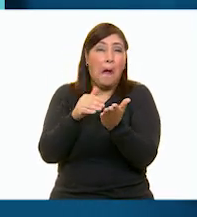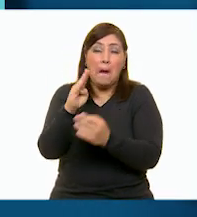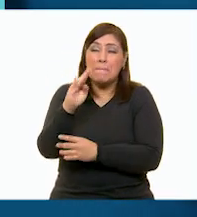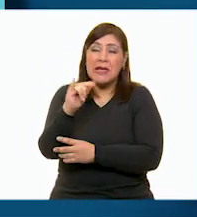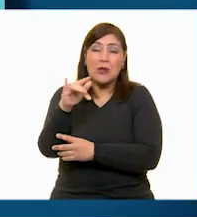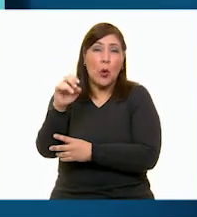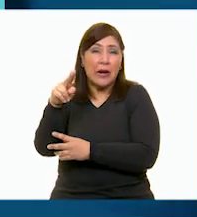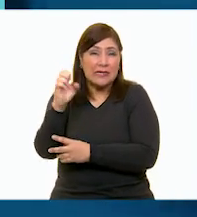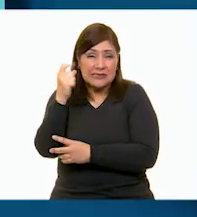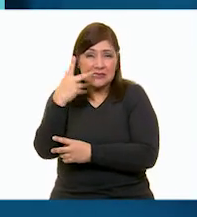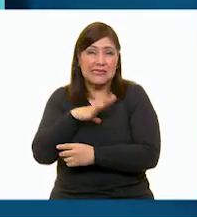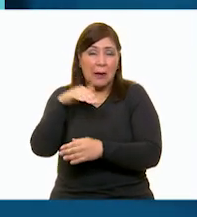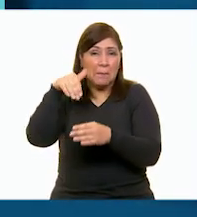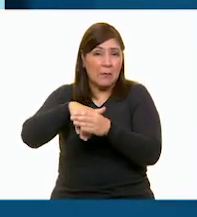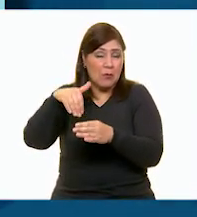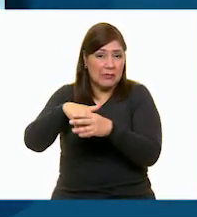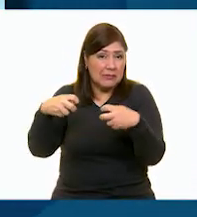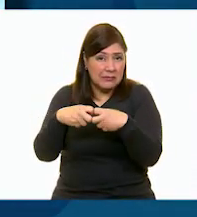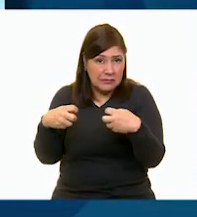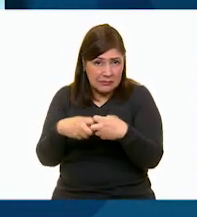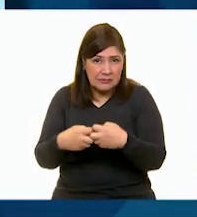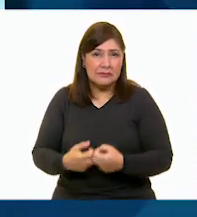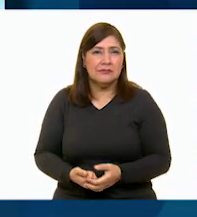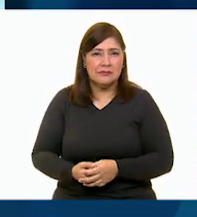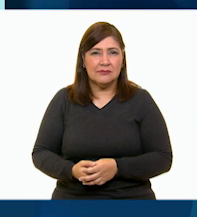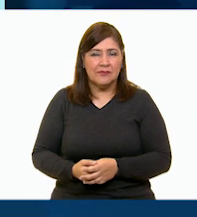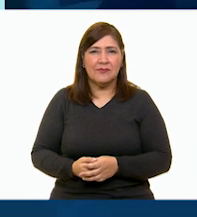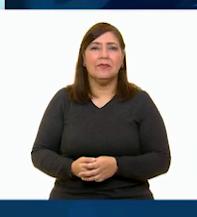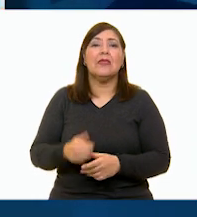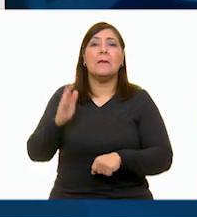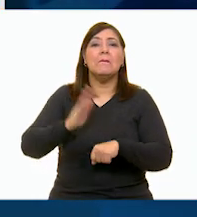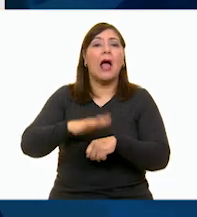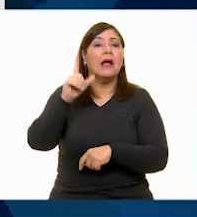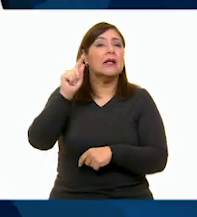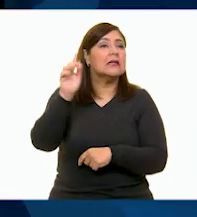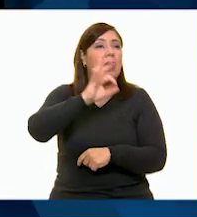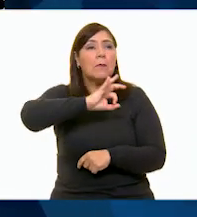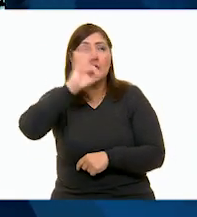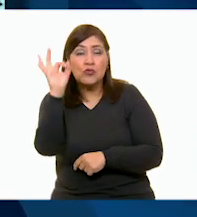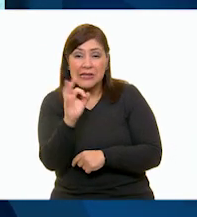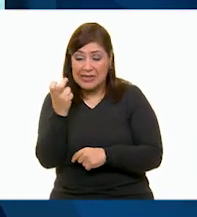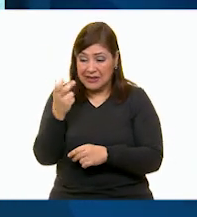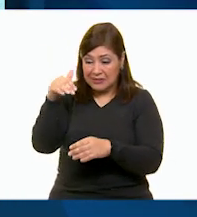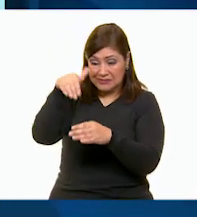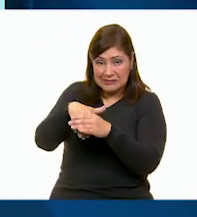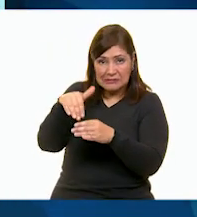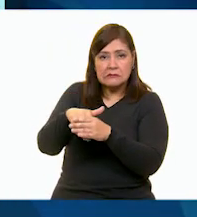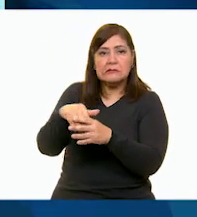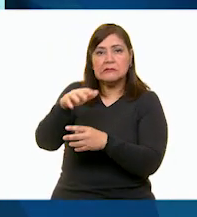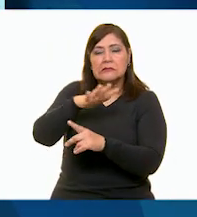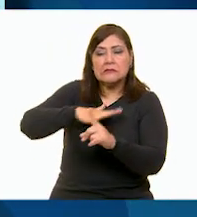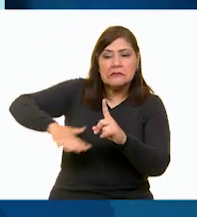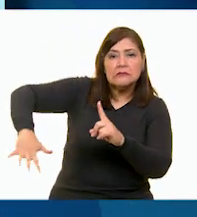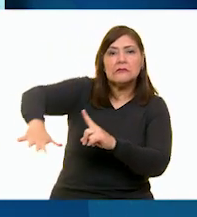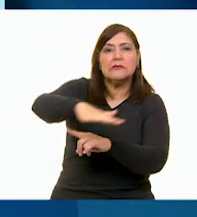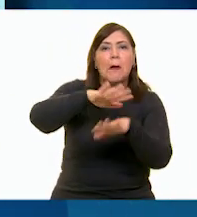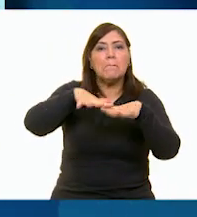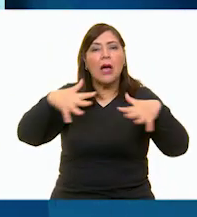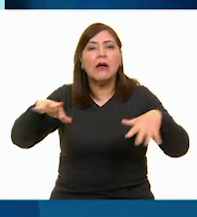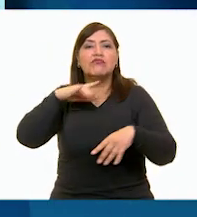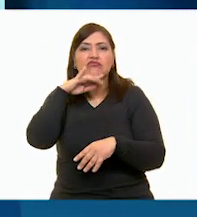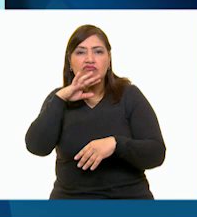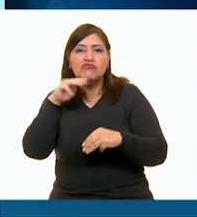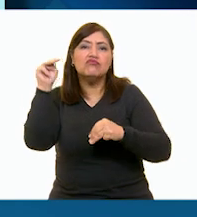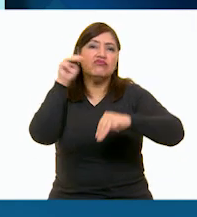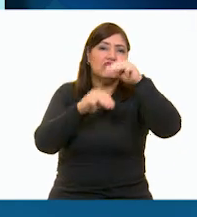de bolsas de plástico. Más del 70% de esas bolsas contaminan los océanos, las